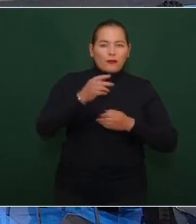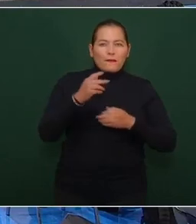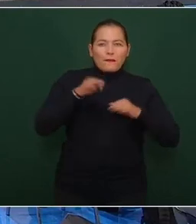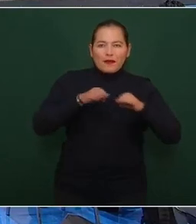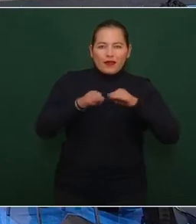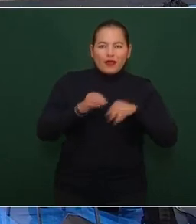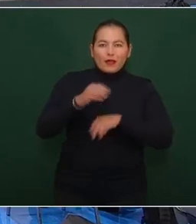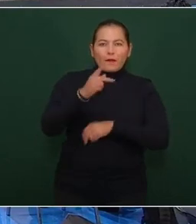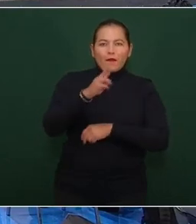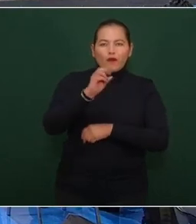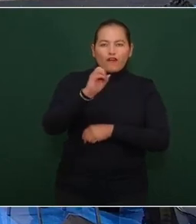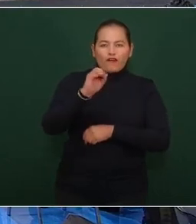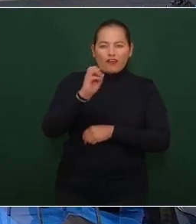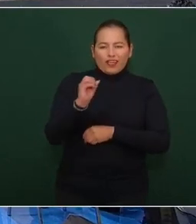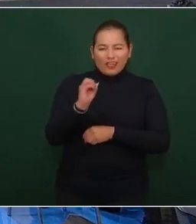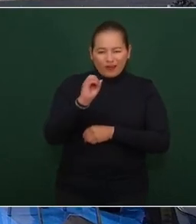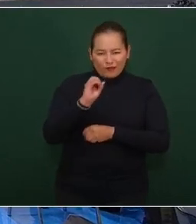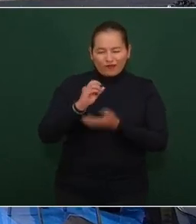Muchísimas gracias.